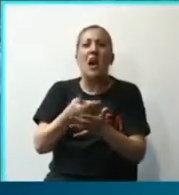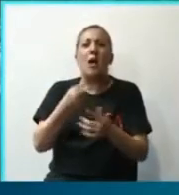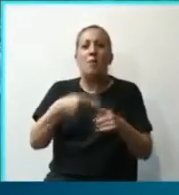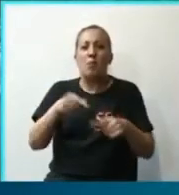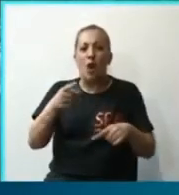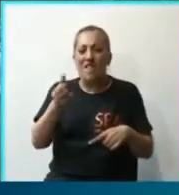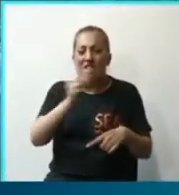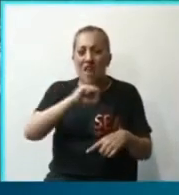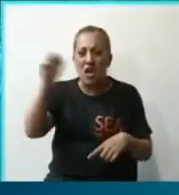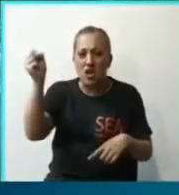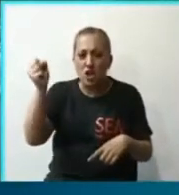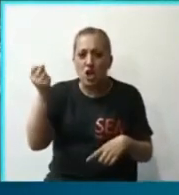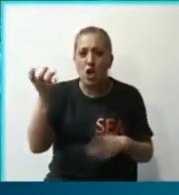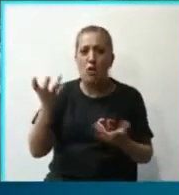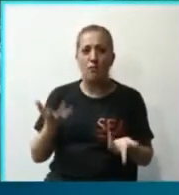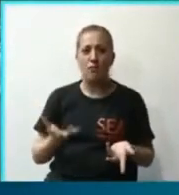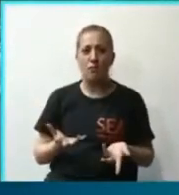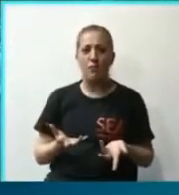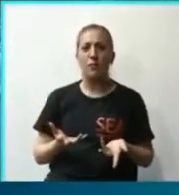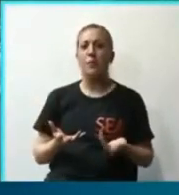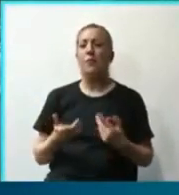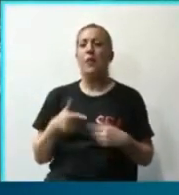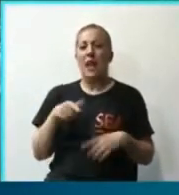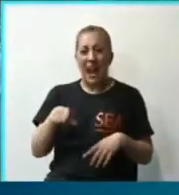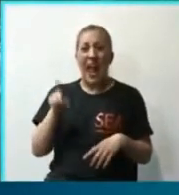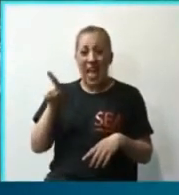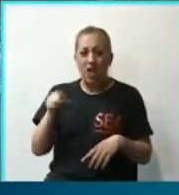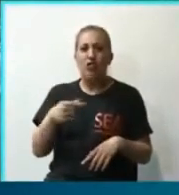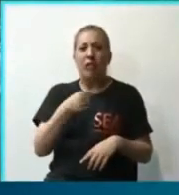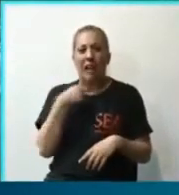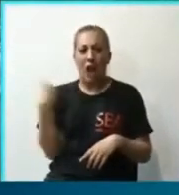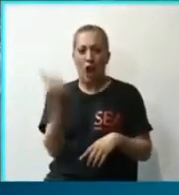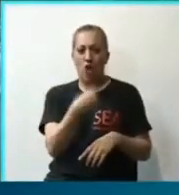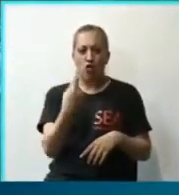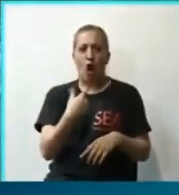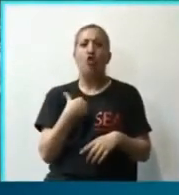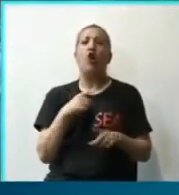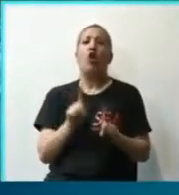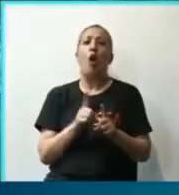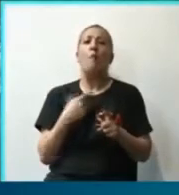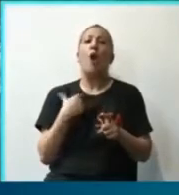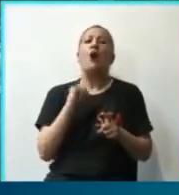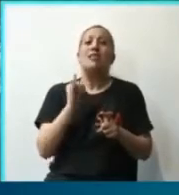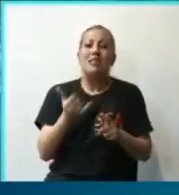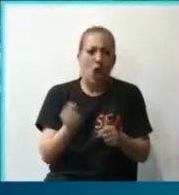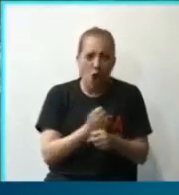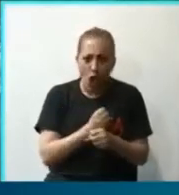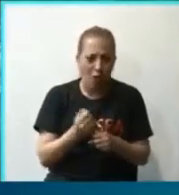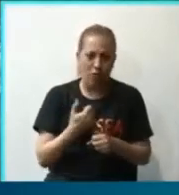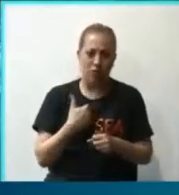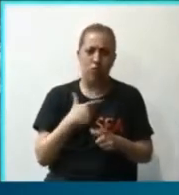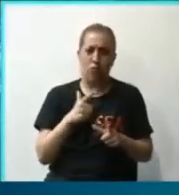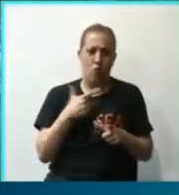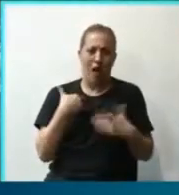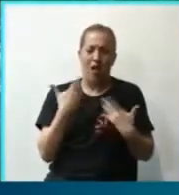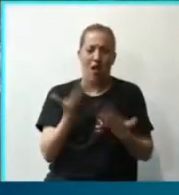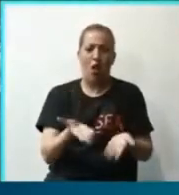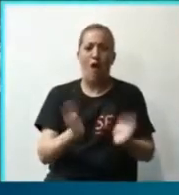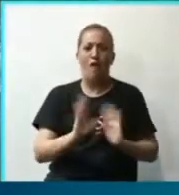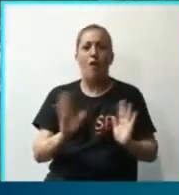Y eso es lo que se nos está invitando a que acompañemos, una política que va al fracaso. Nosotros contra esta política